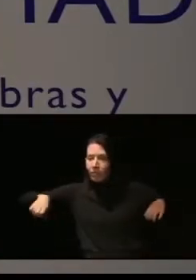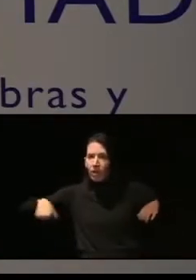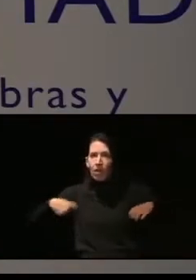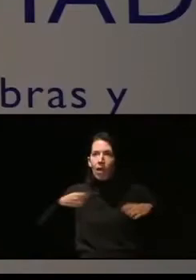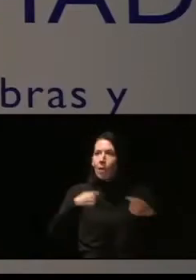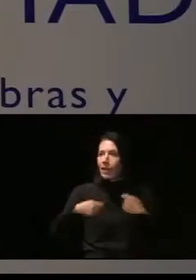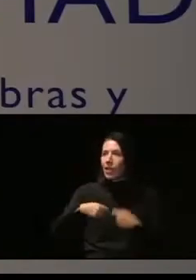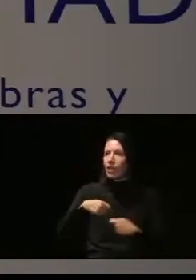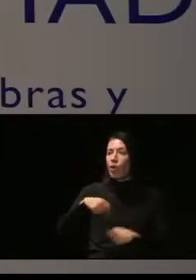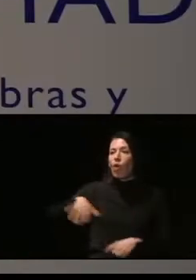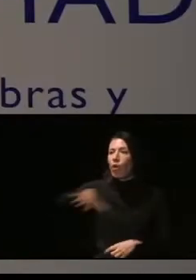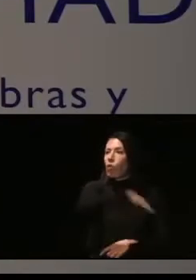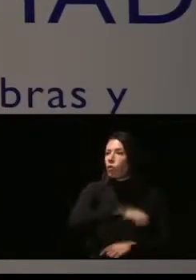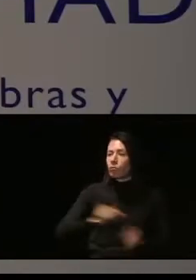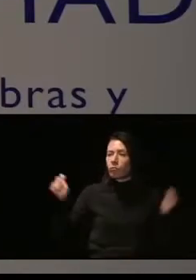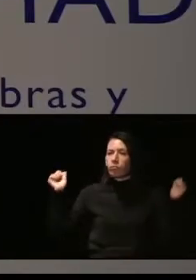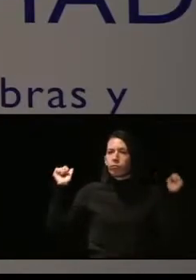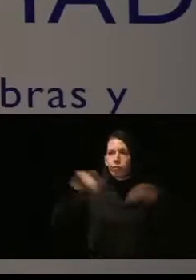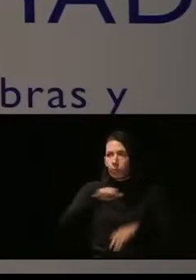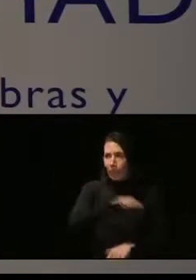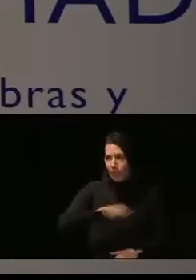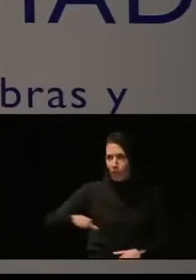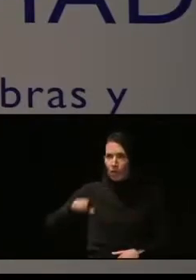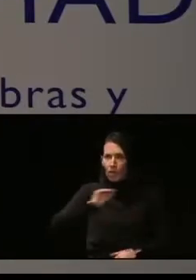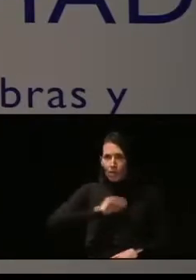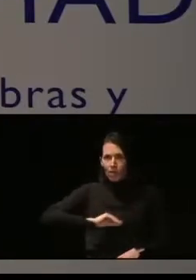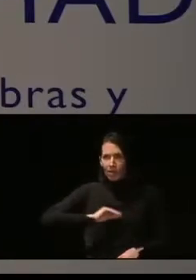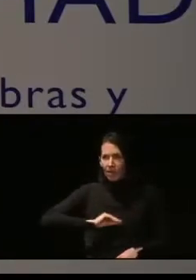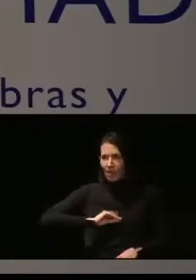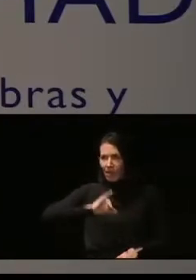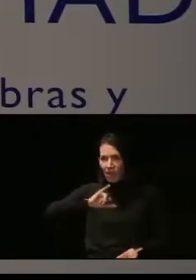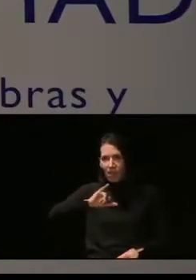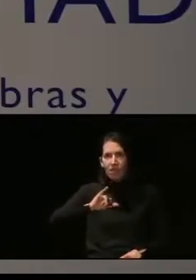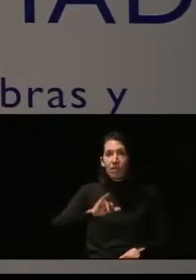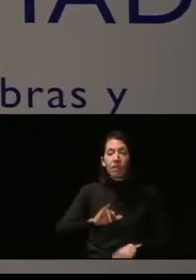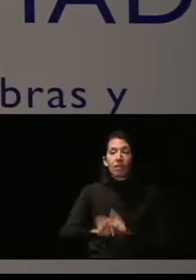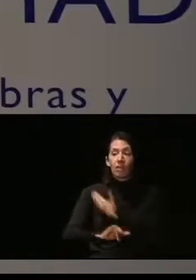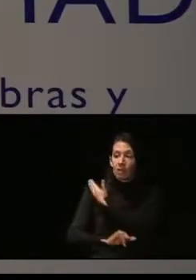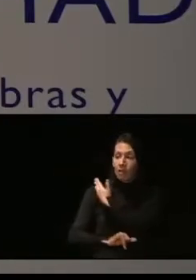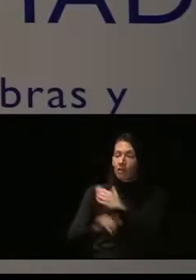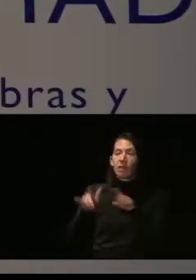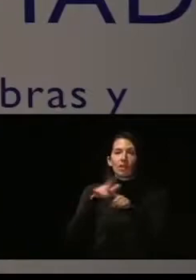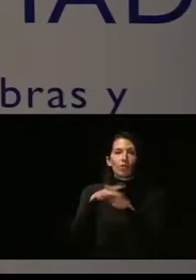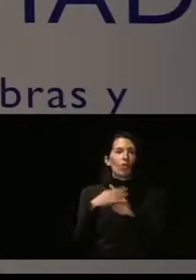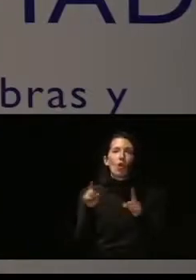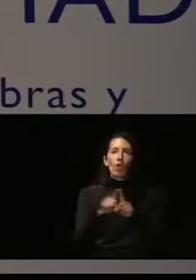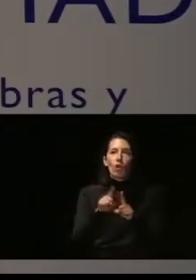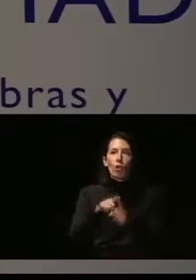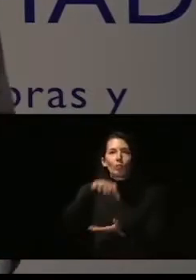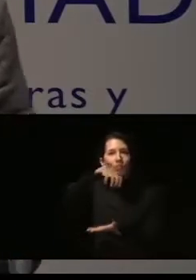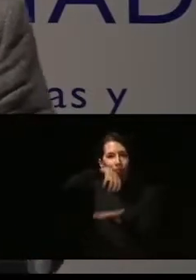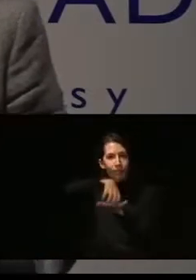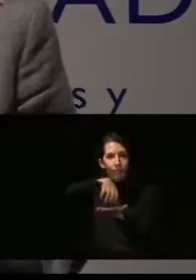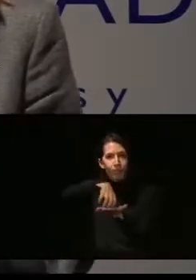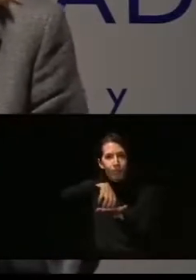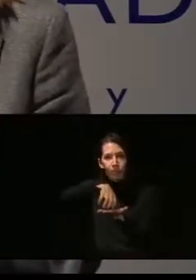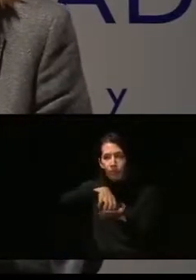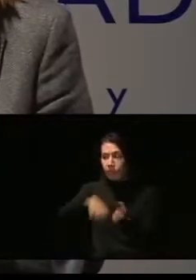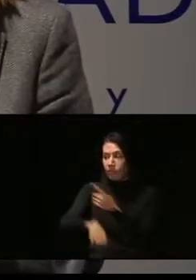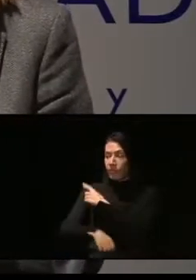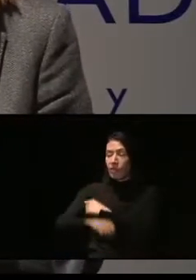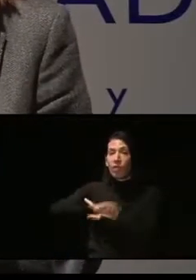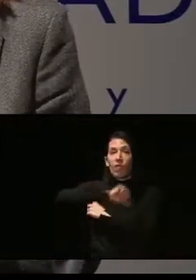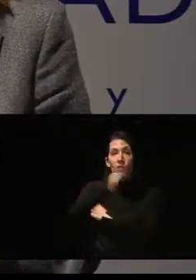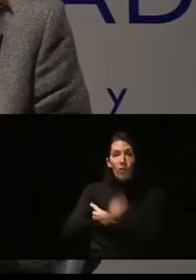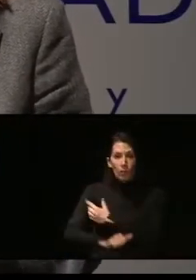afluencia al público. En estos casos, pues, hay un stand, esta es la apariencia que tiene,